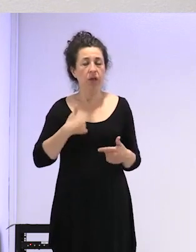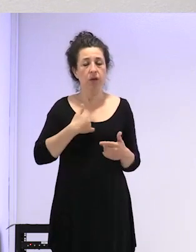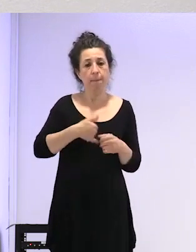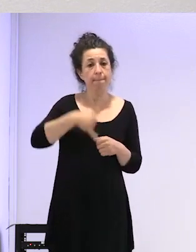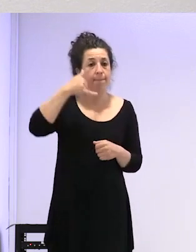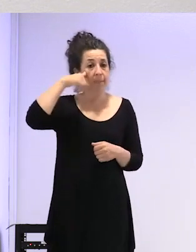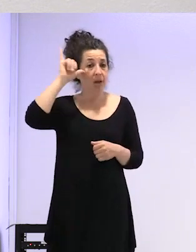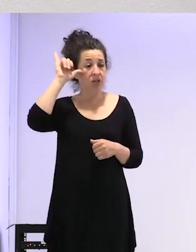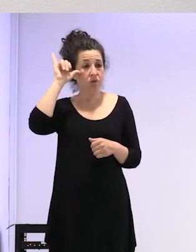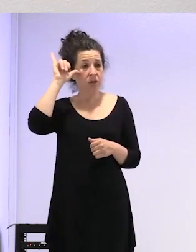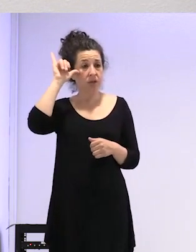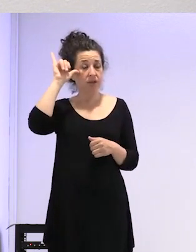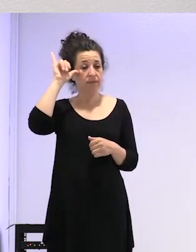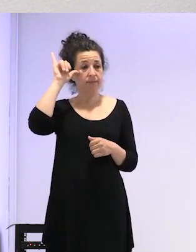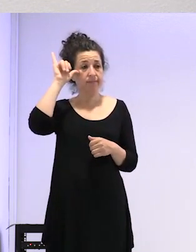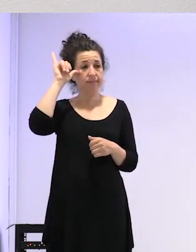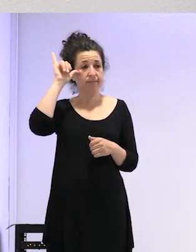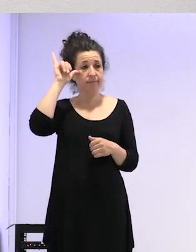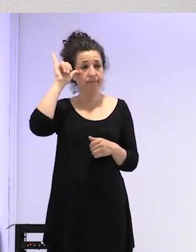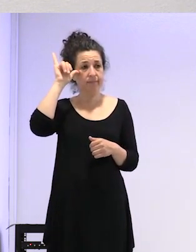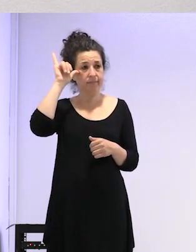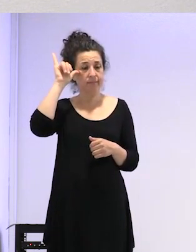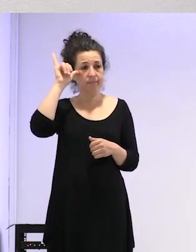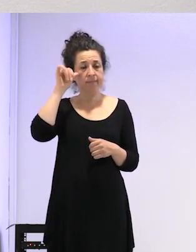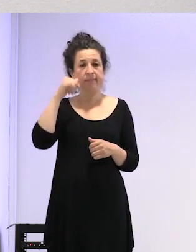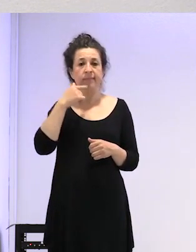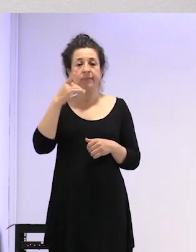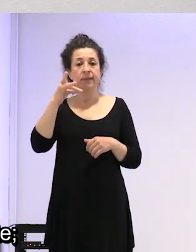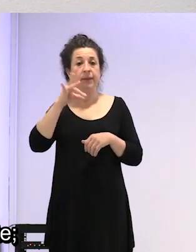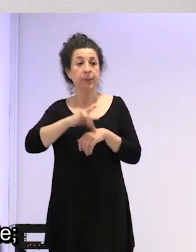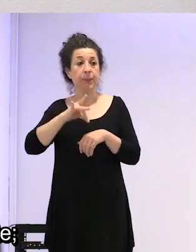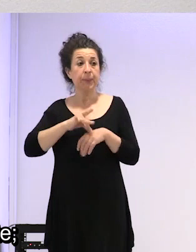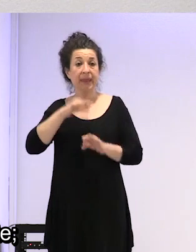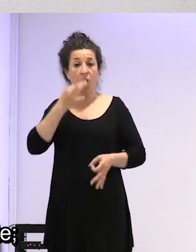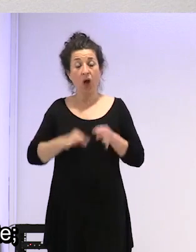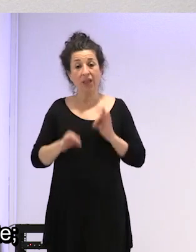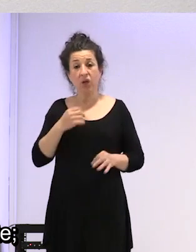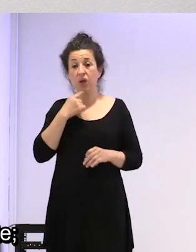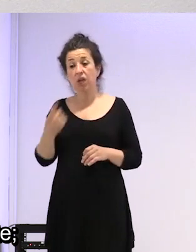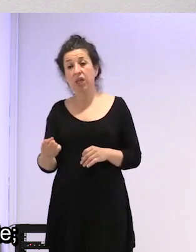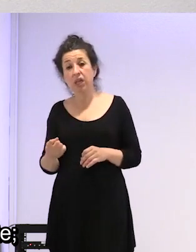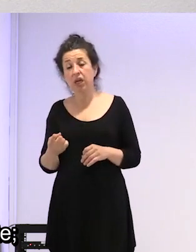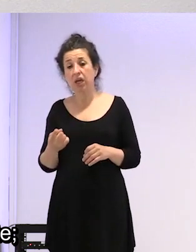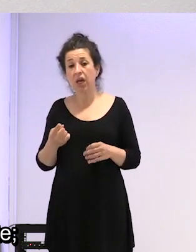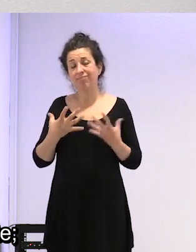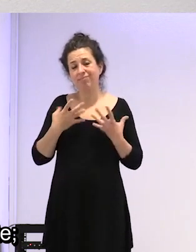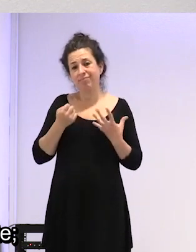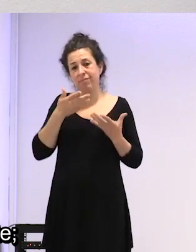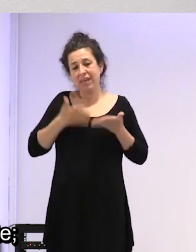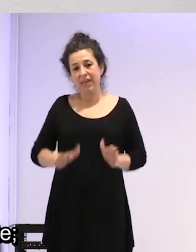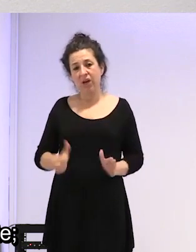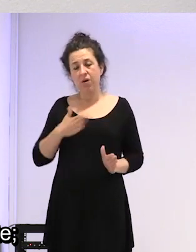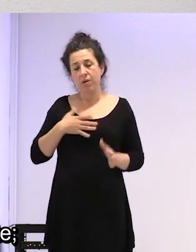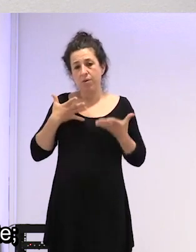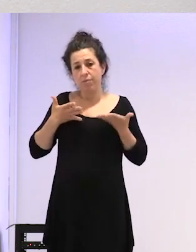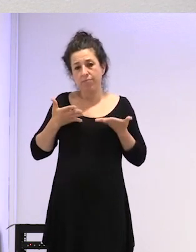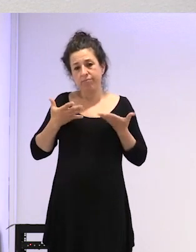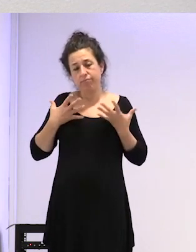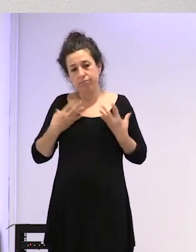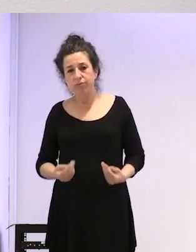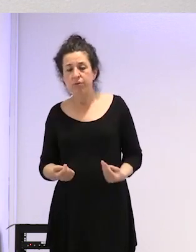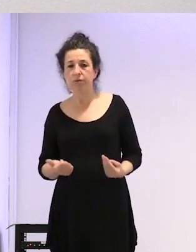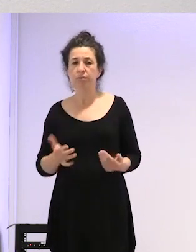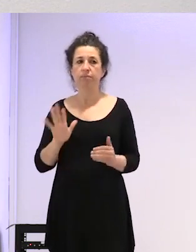mala suerte pues de decirle a la endocrina que mi hijo no estaba bien alimentamente pero que a lo mejor iniciar el